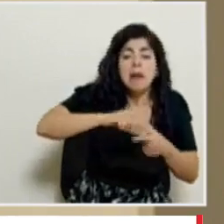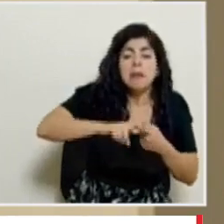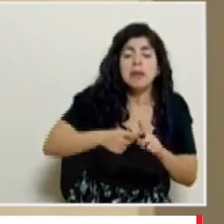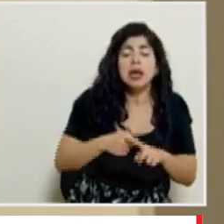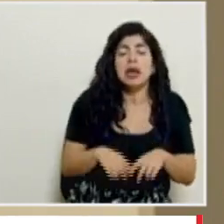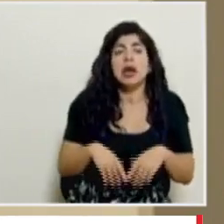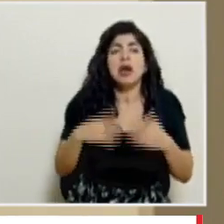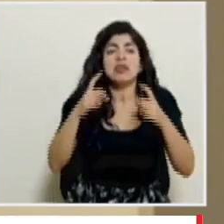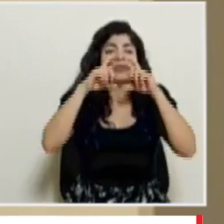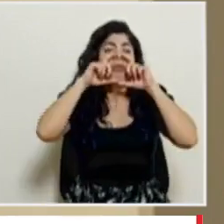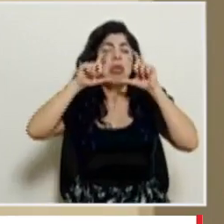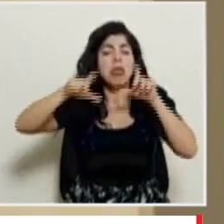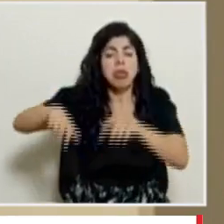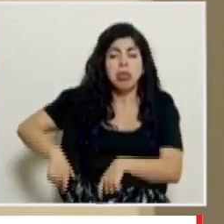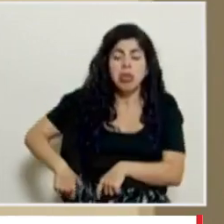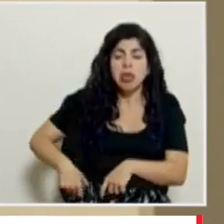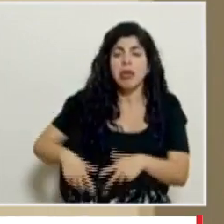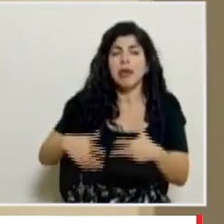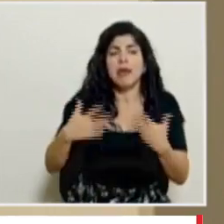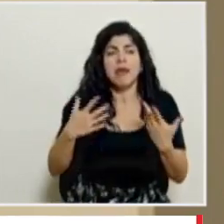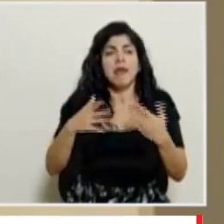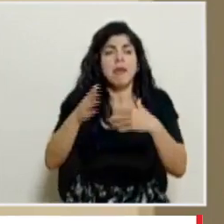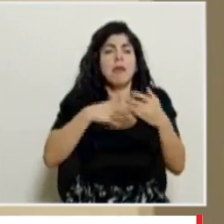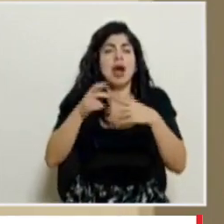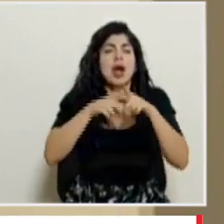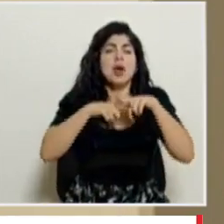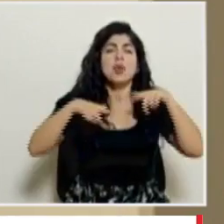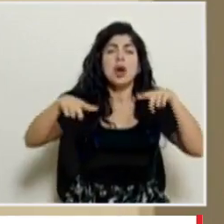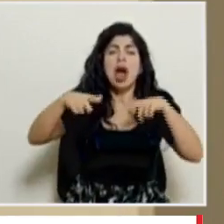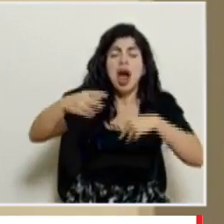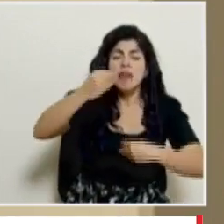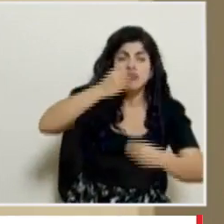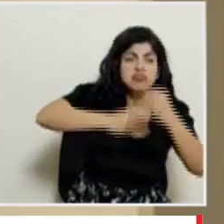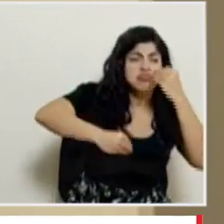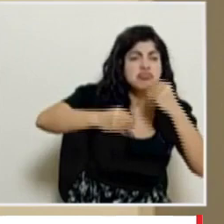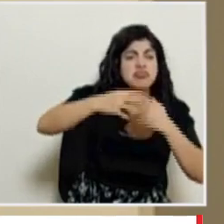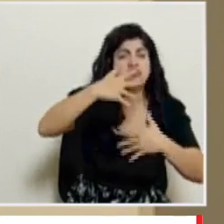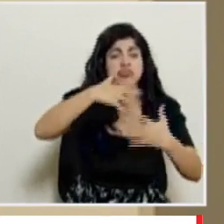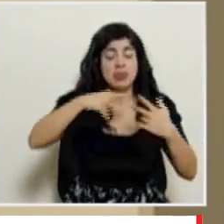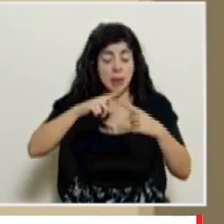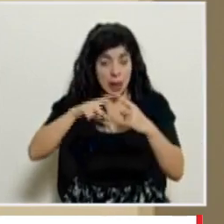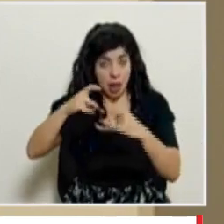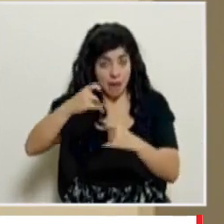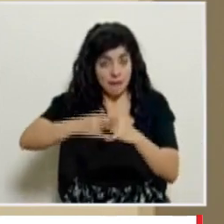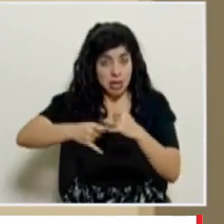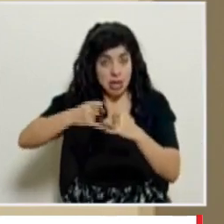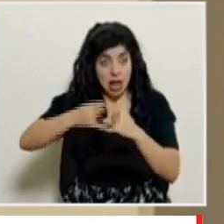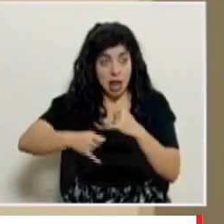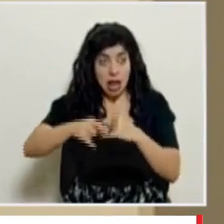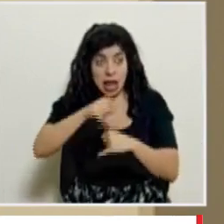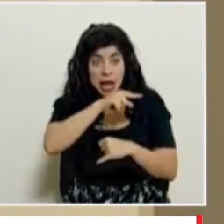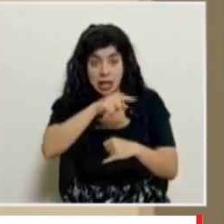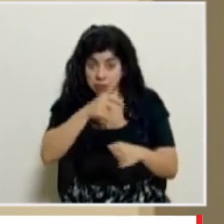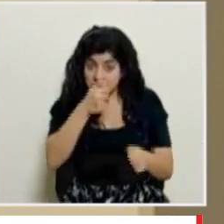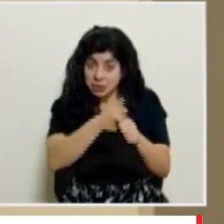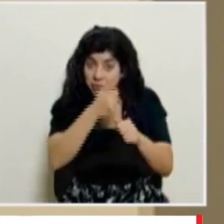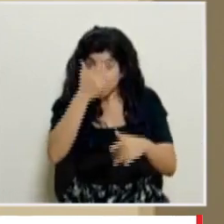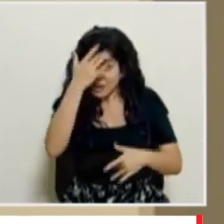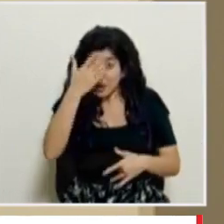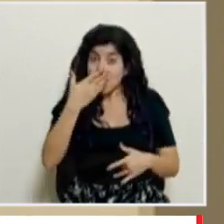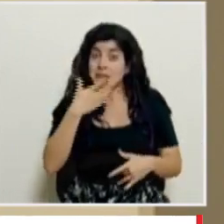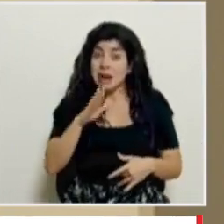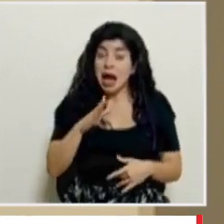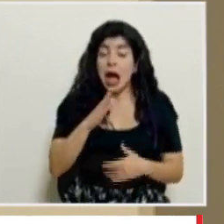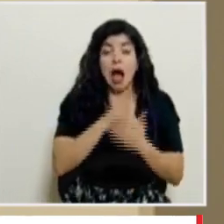usan mascarilla y están ahí en cualquier lugar y están comiendo y al final muchos de ellos no se enferman gravemente algunos